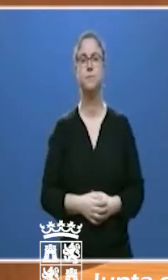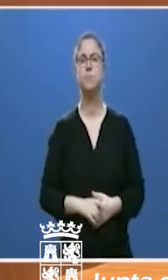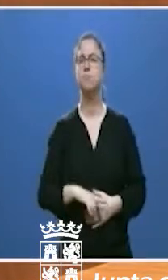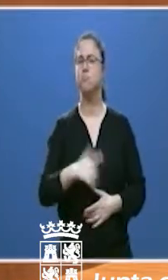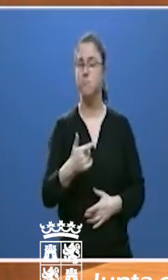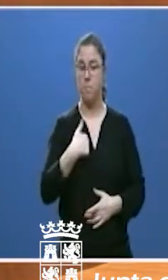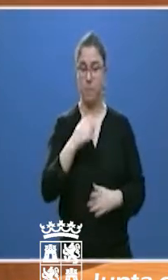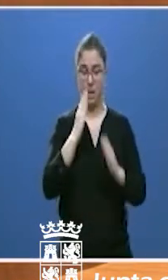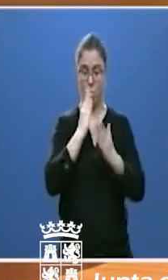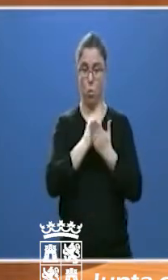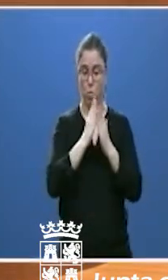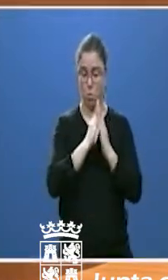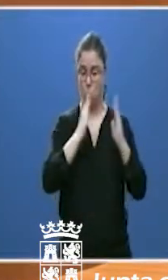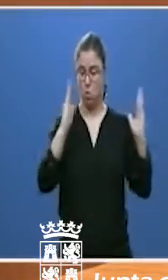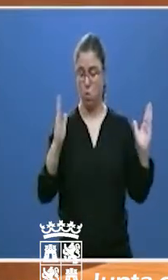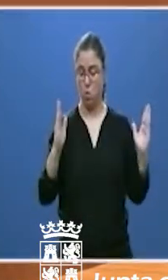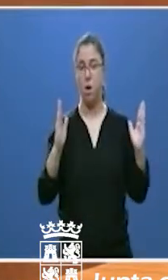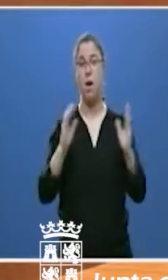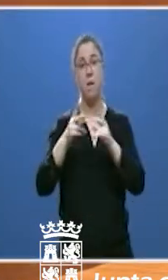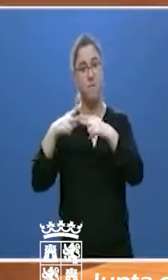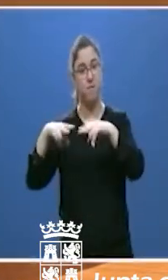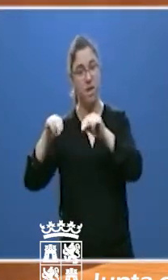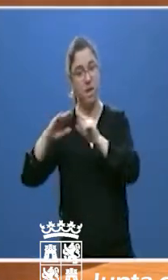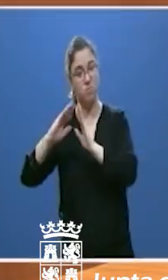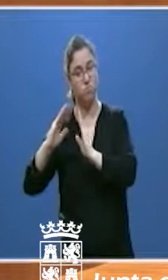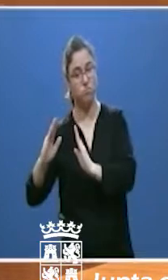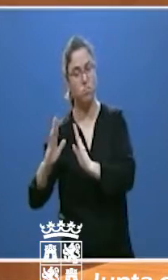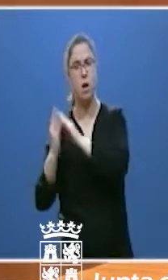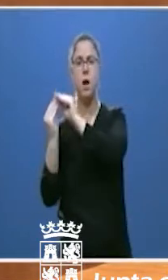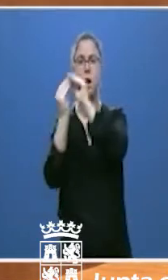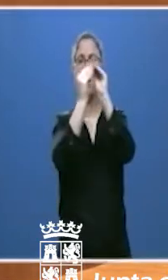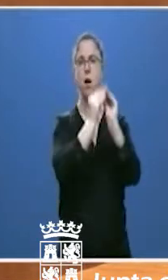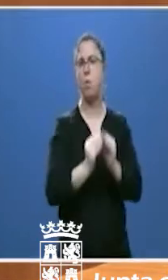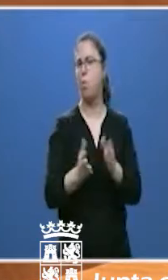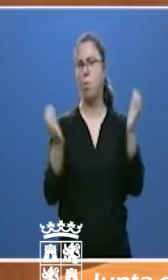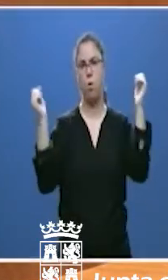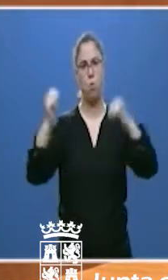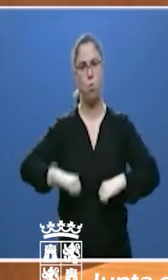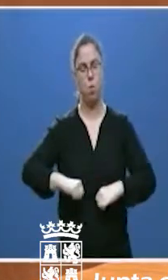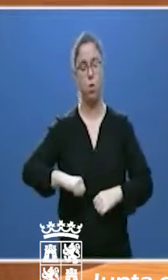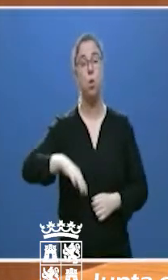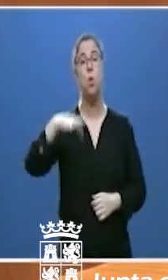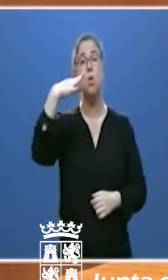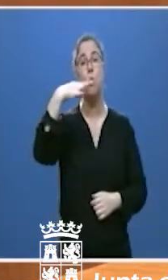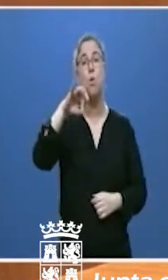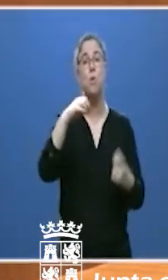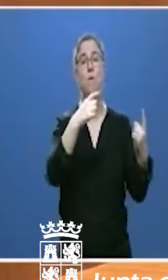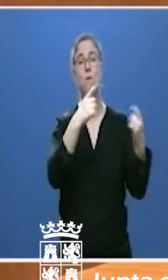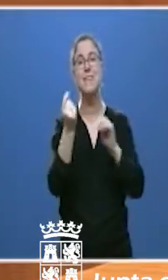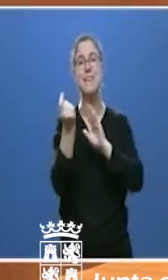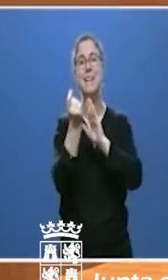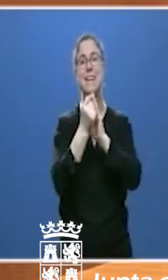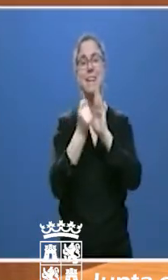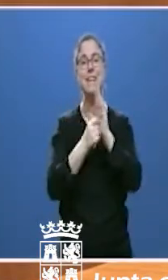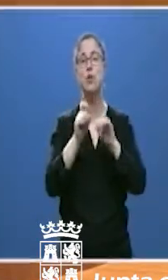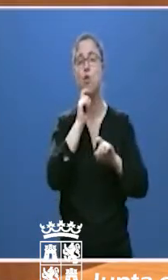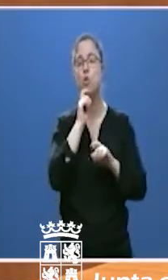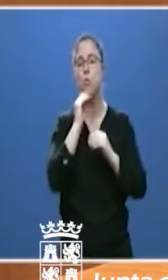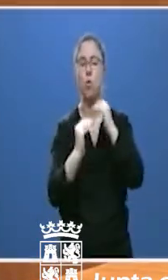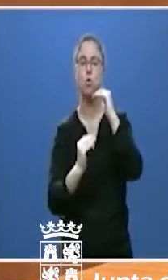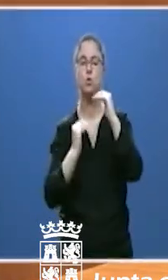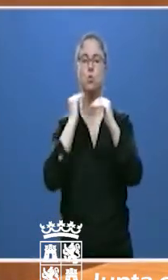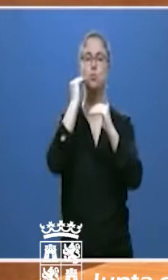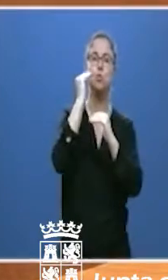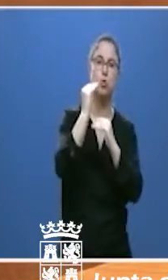final de este curso haya sido consensuado a nivel nacional. La única excepción son los criterios de promoción de curso